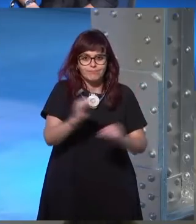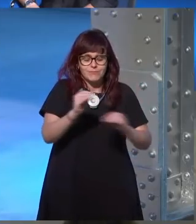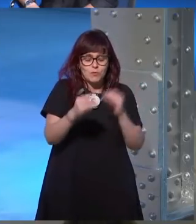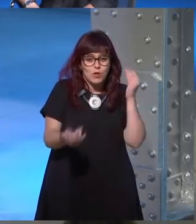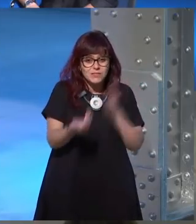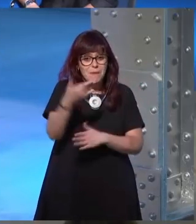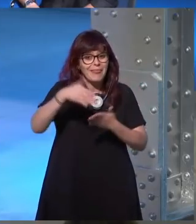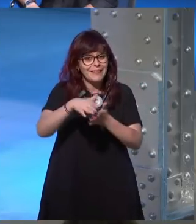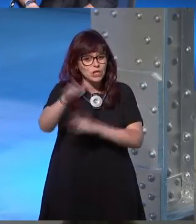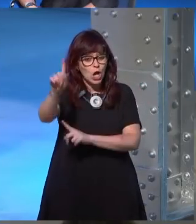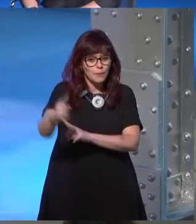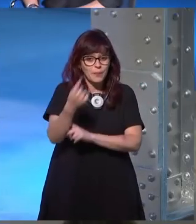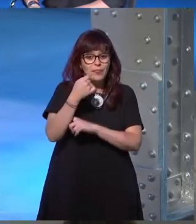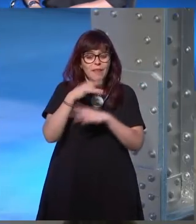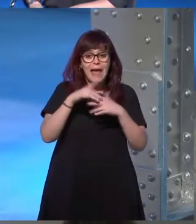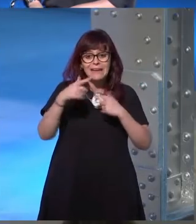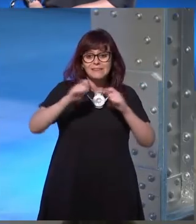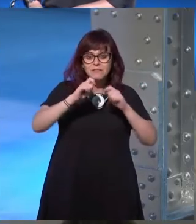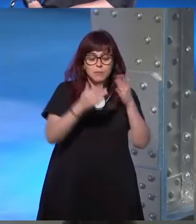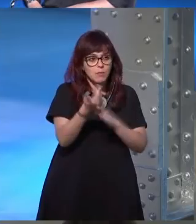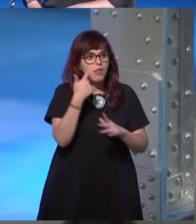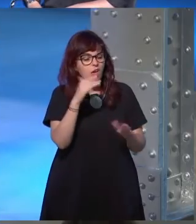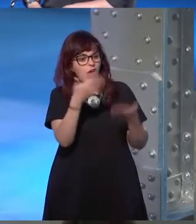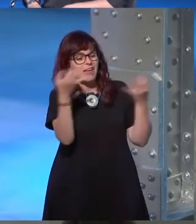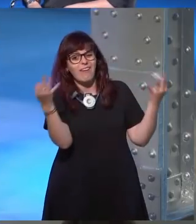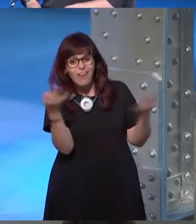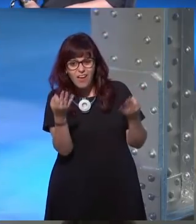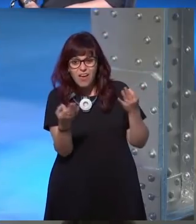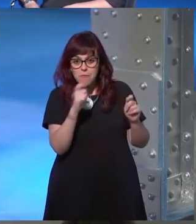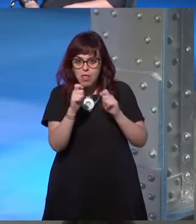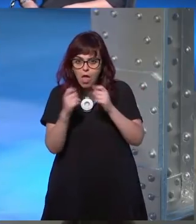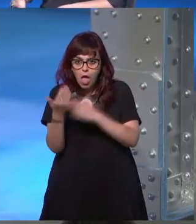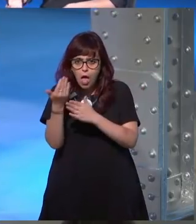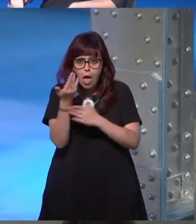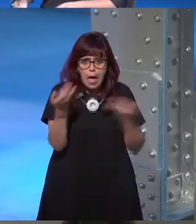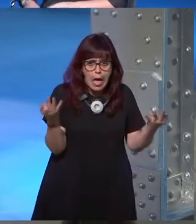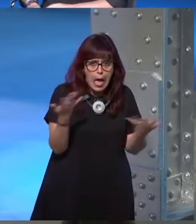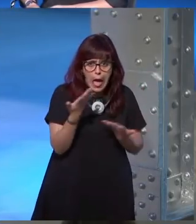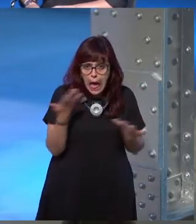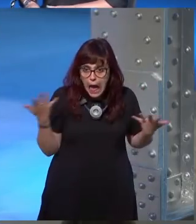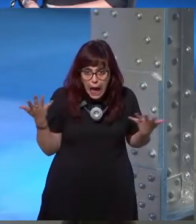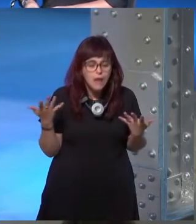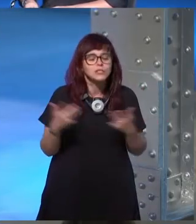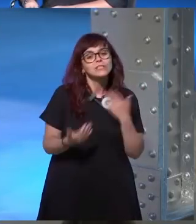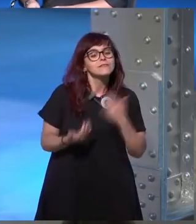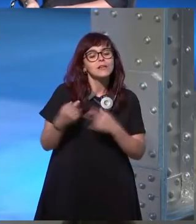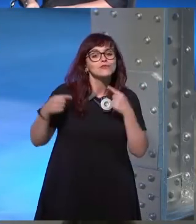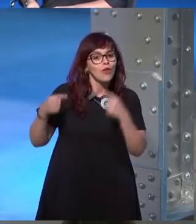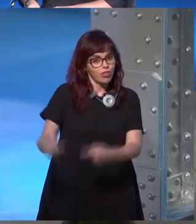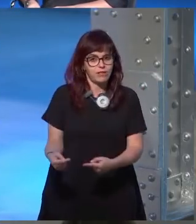llegó mi editor y me dijo toma mira las entrevistas de la mañana y digo ¿qué? toda la mañana entrevistas madre mía y es que en el día a día